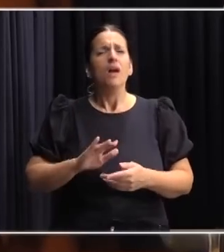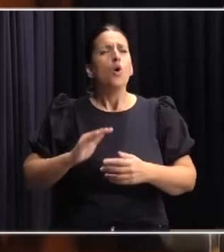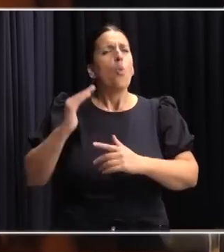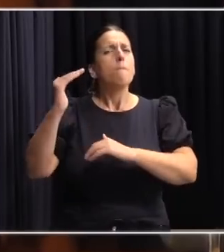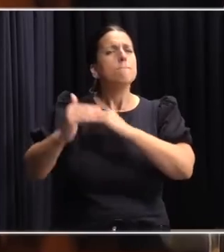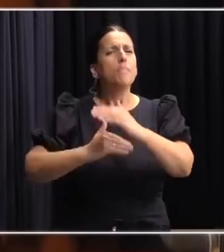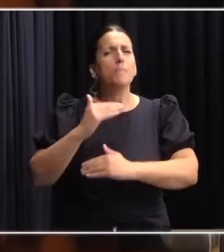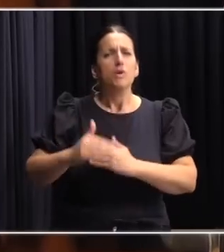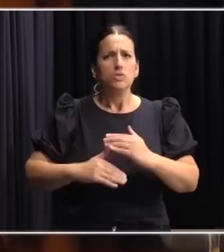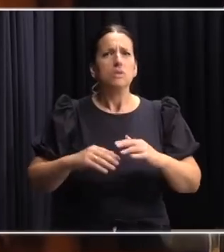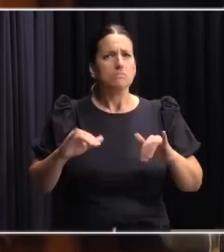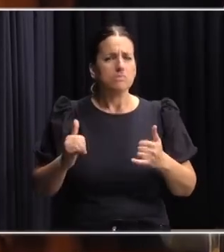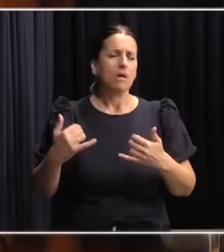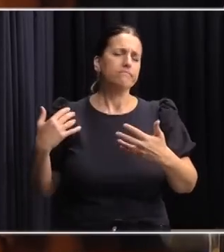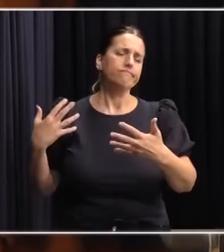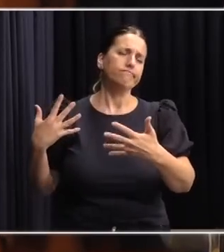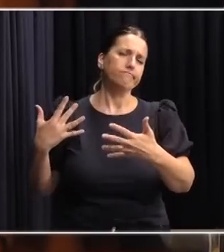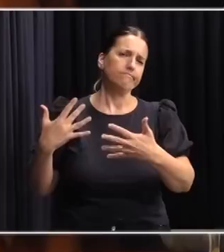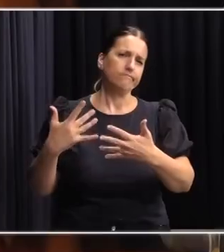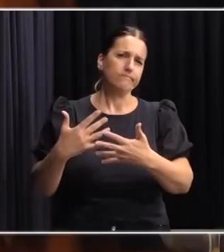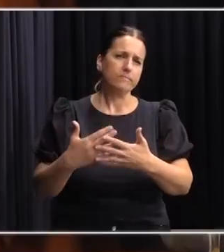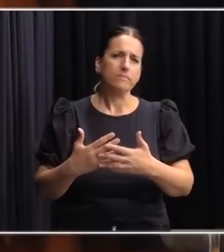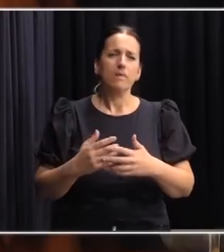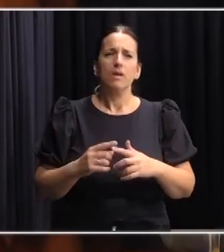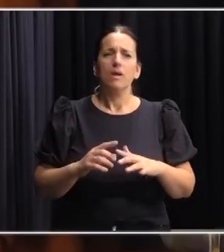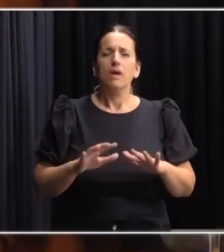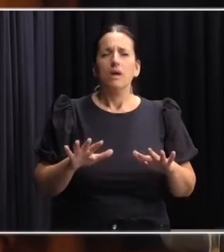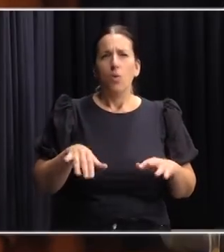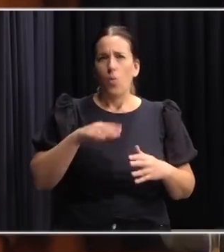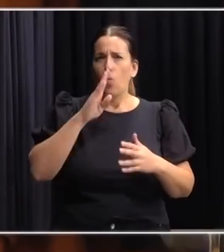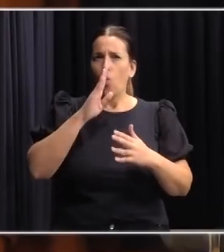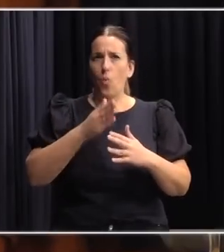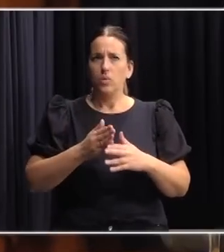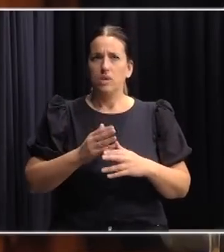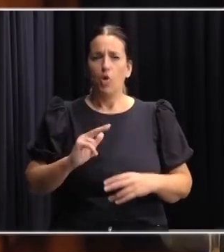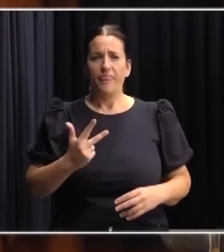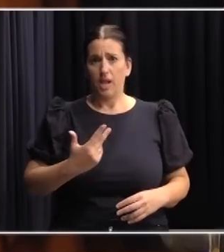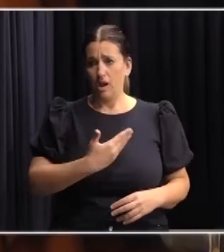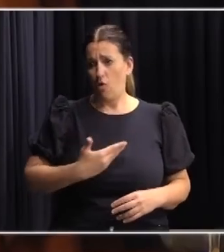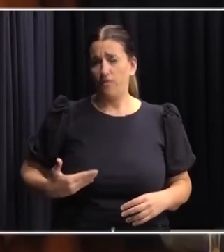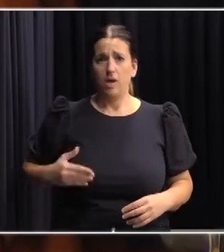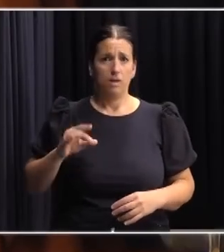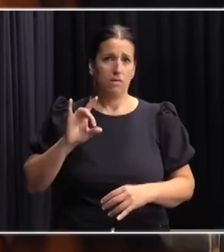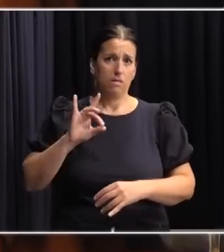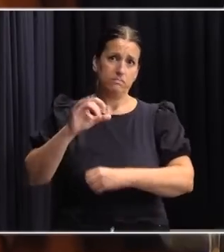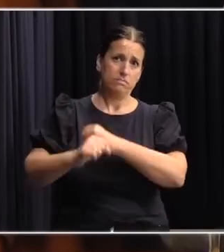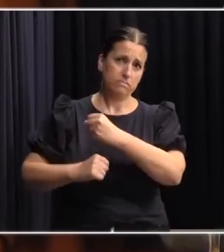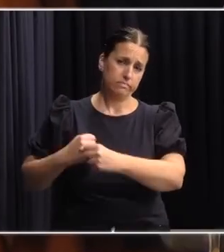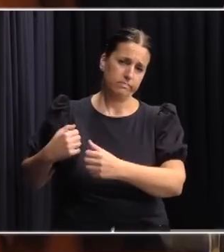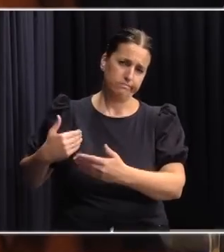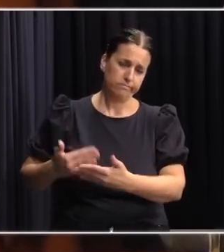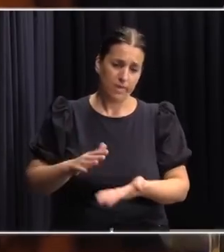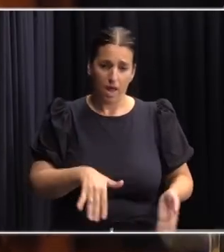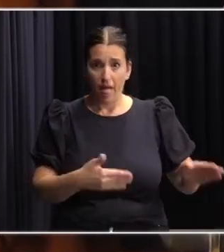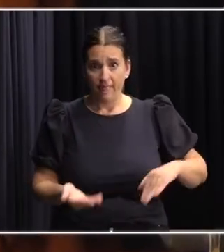de larga data, por lo menos los últimos tres gobiernos, donde la dirigencia